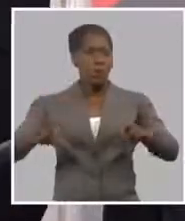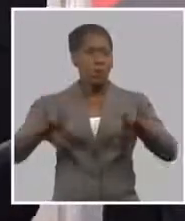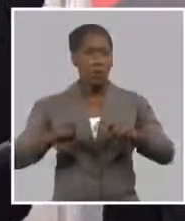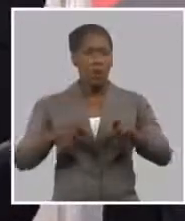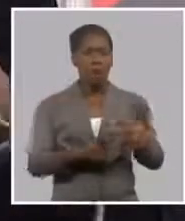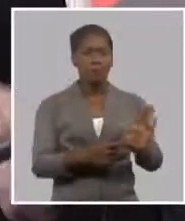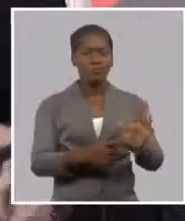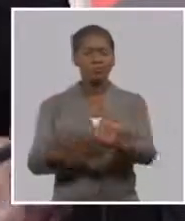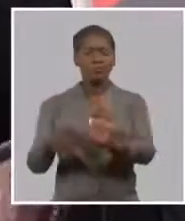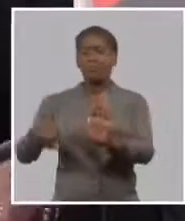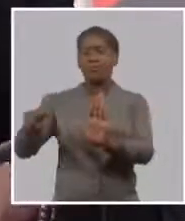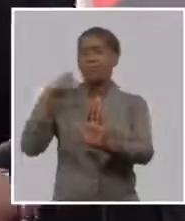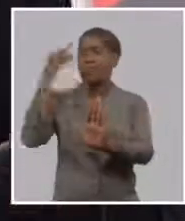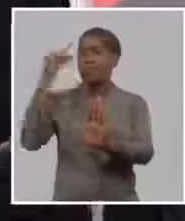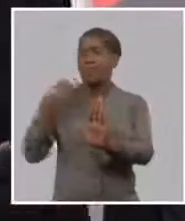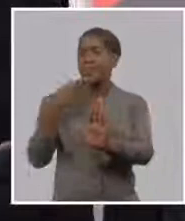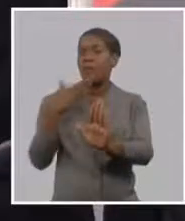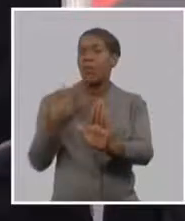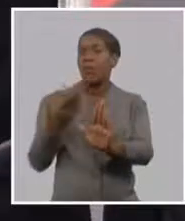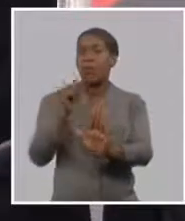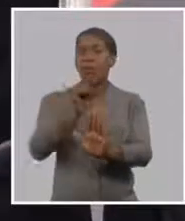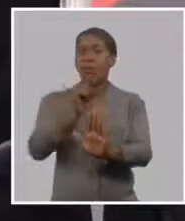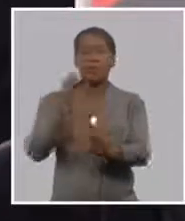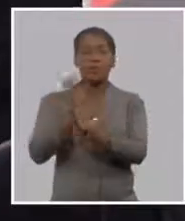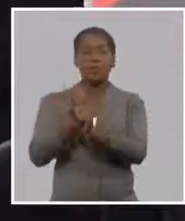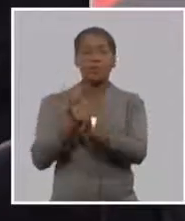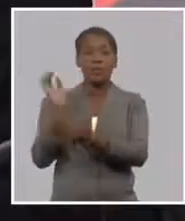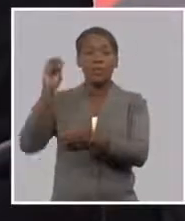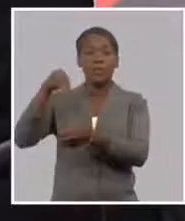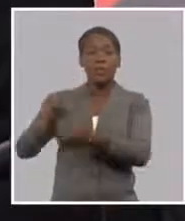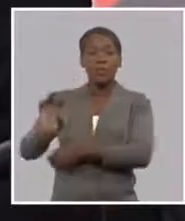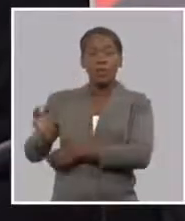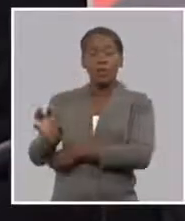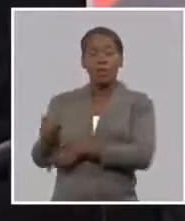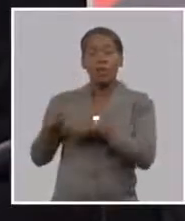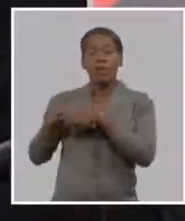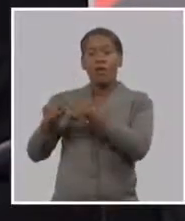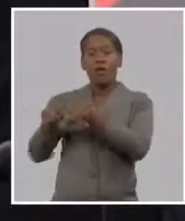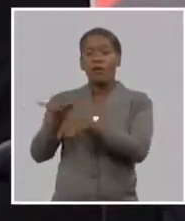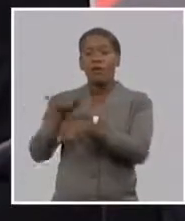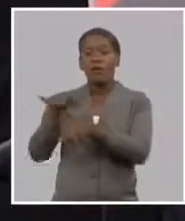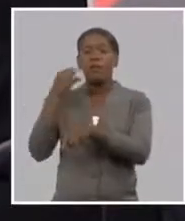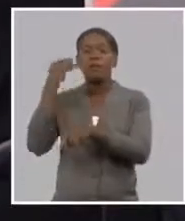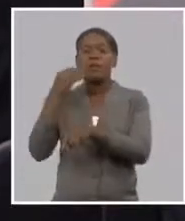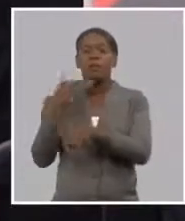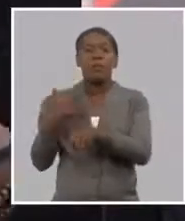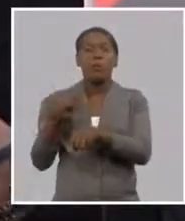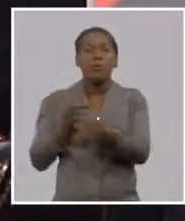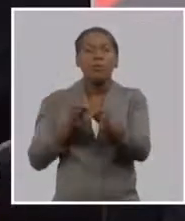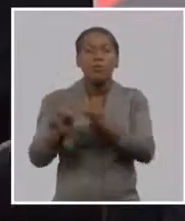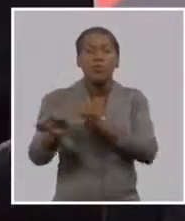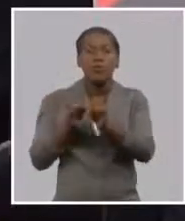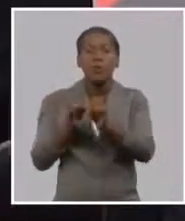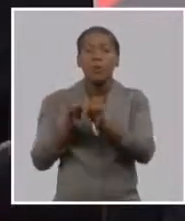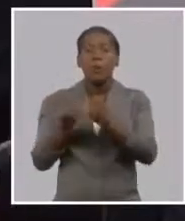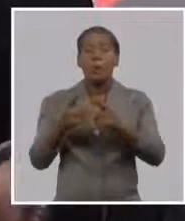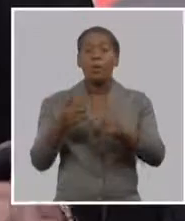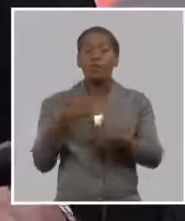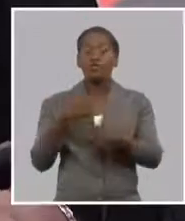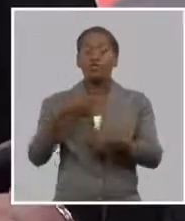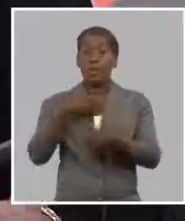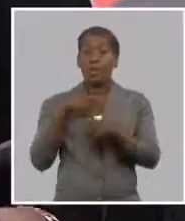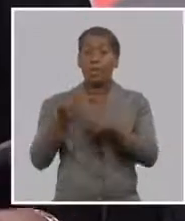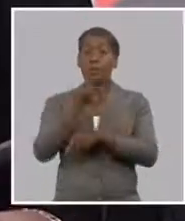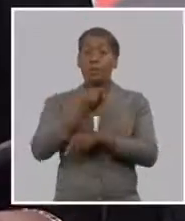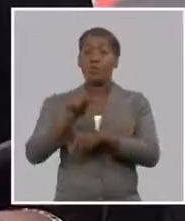presentaciones de compañeros que han trabajado en el banco y encontramos una intervención